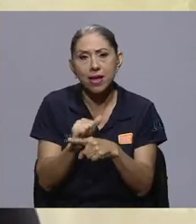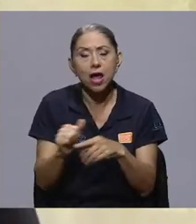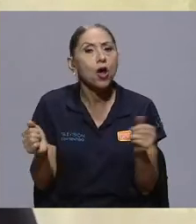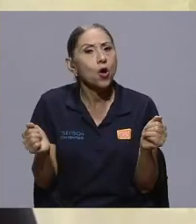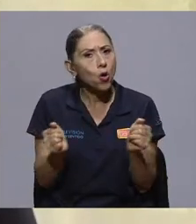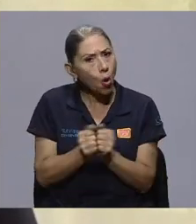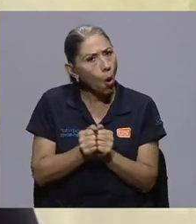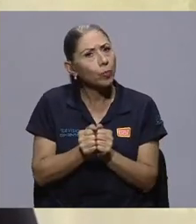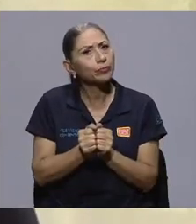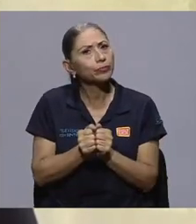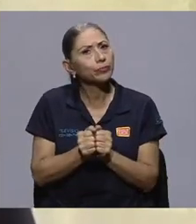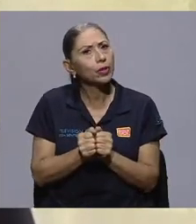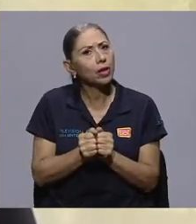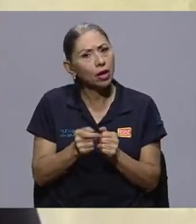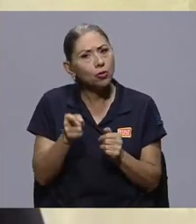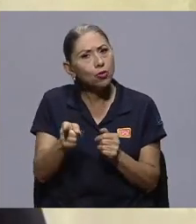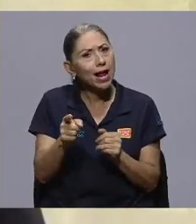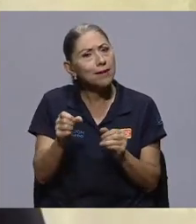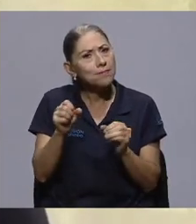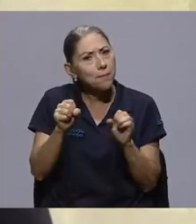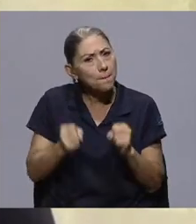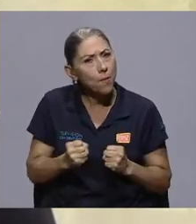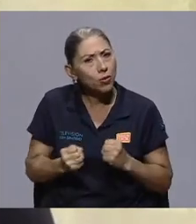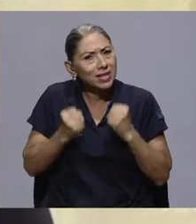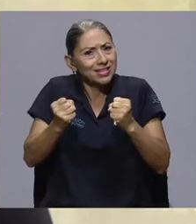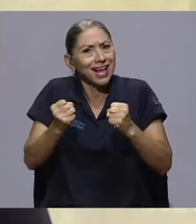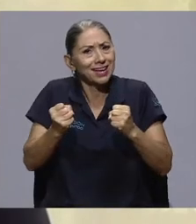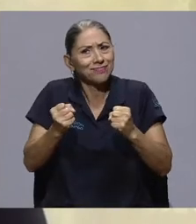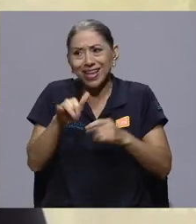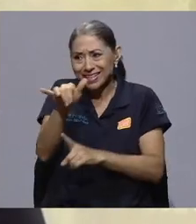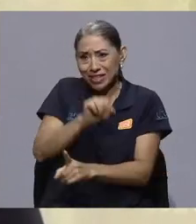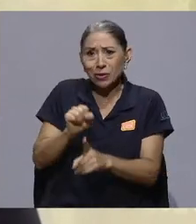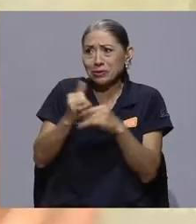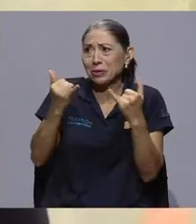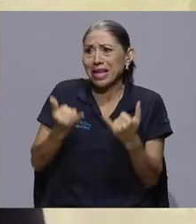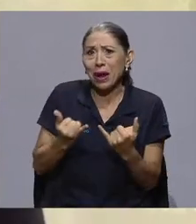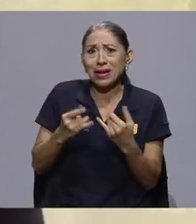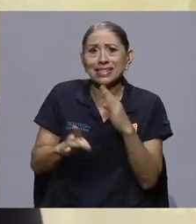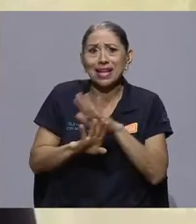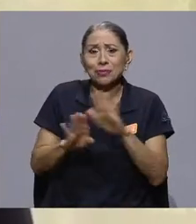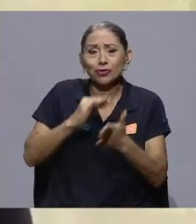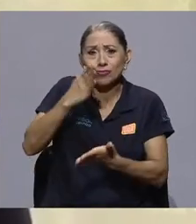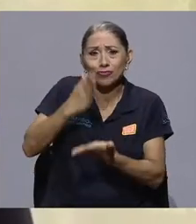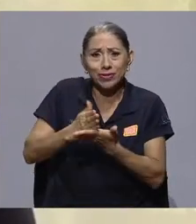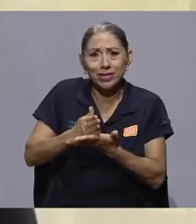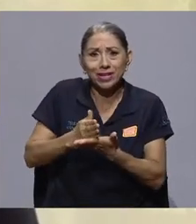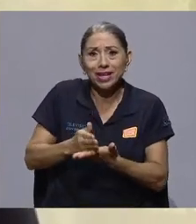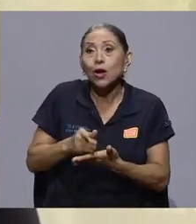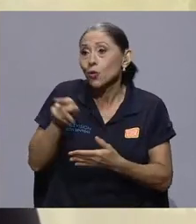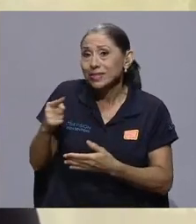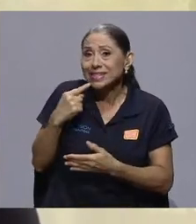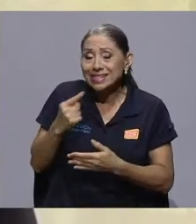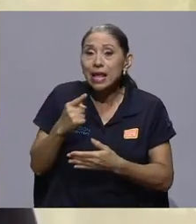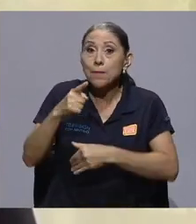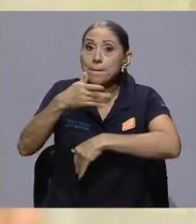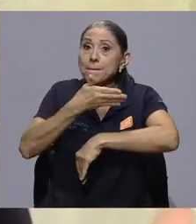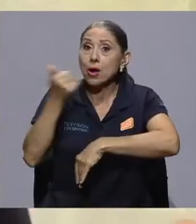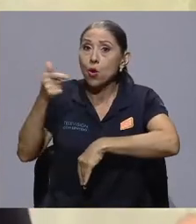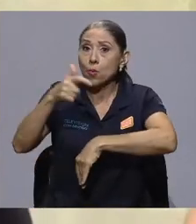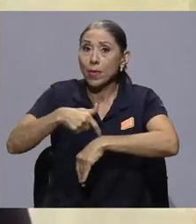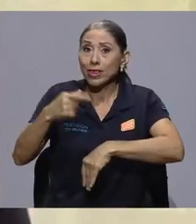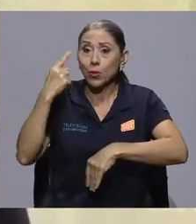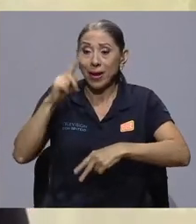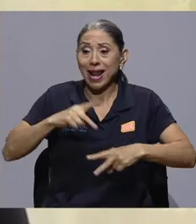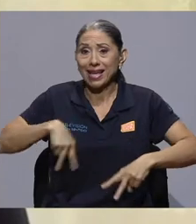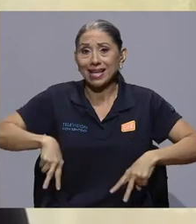de sacarnos de este atolladero en el que estamos. Como decías, que si bien es cierto, es el mejor momento para estar vivos, tenemos muchas